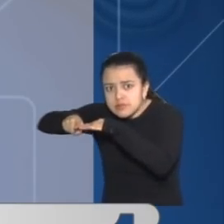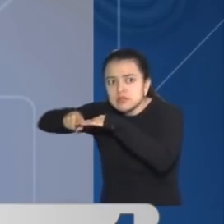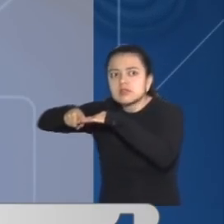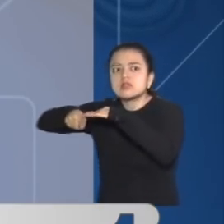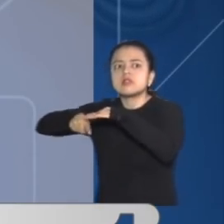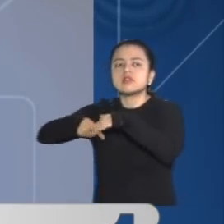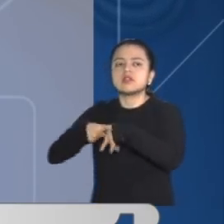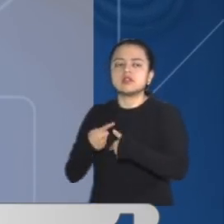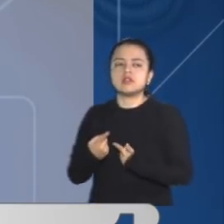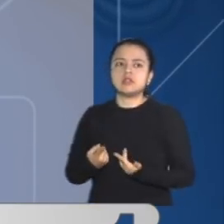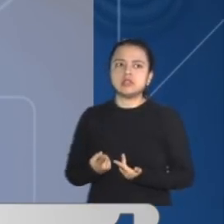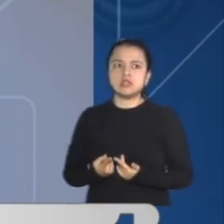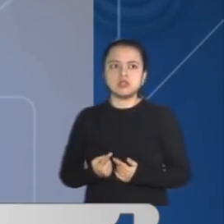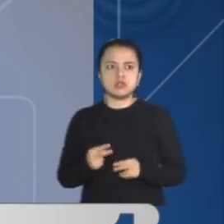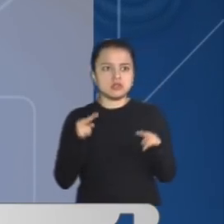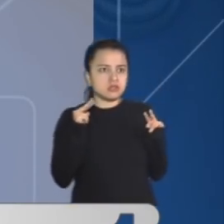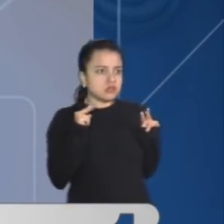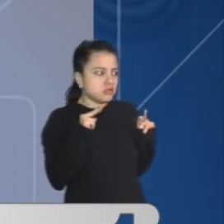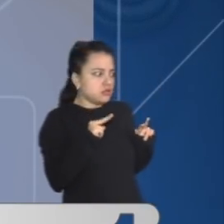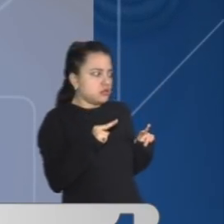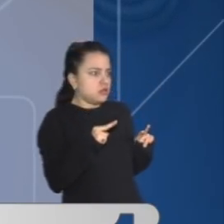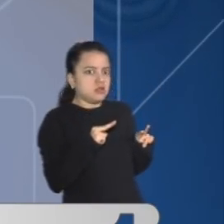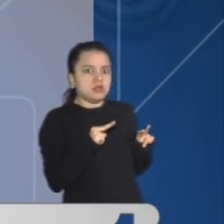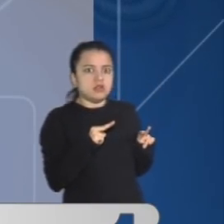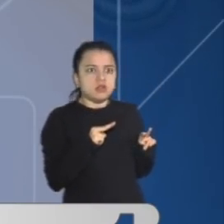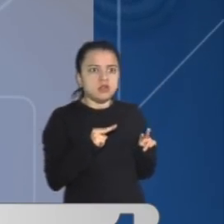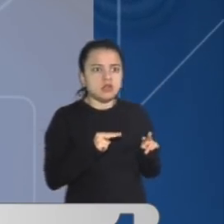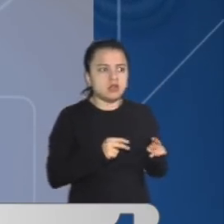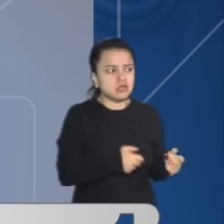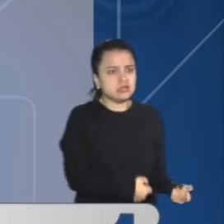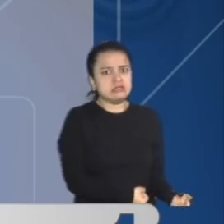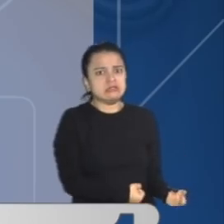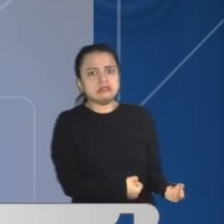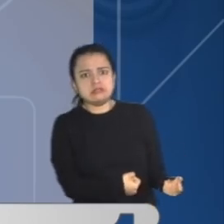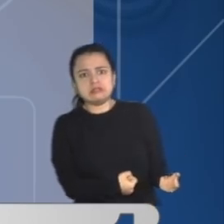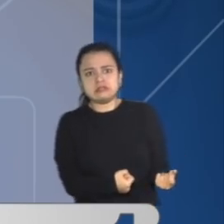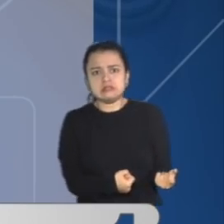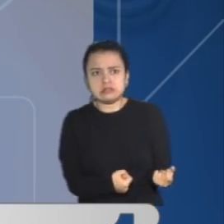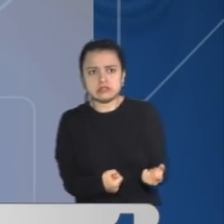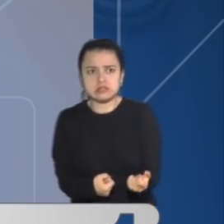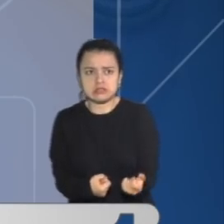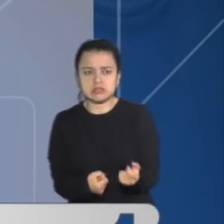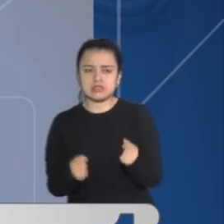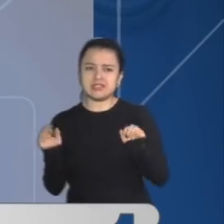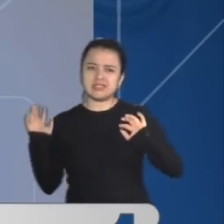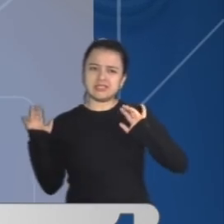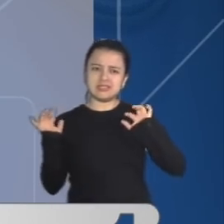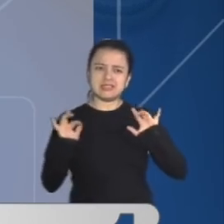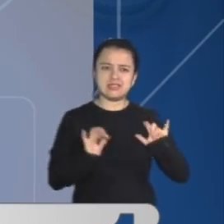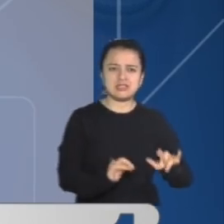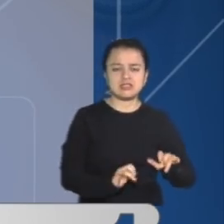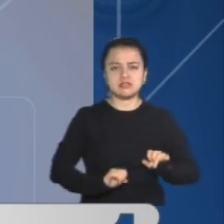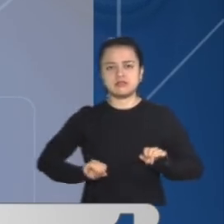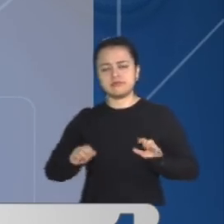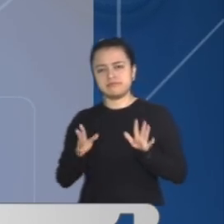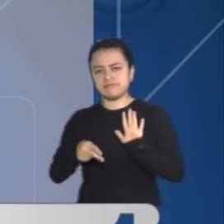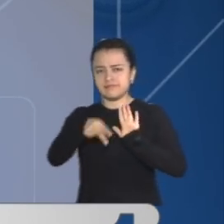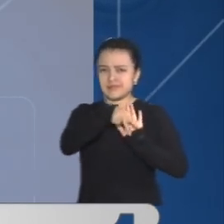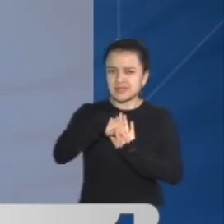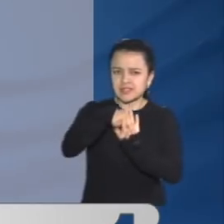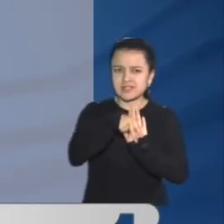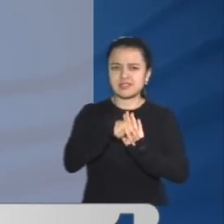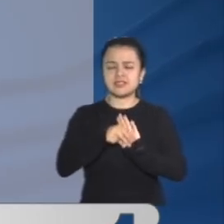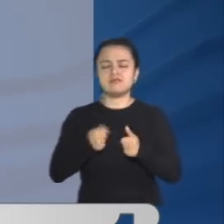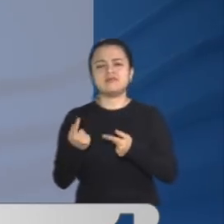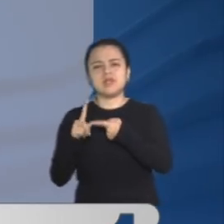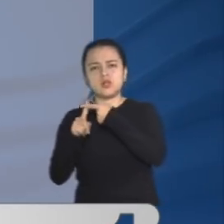socorrer al hombre que quedó atrapado en la cabina del vehículo van. Fue necesaria la presencia de la defensa civil, la Cruz